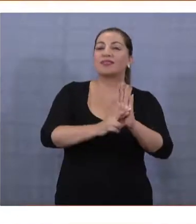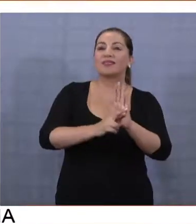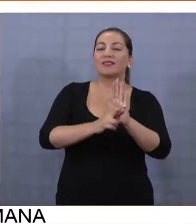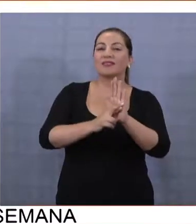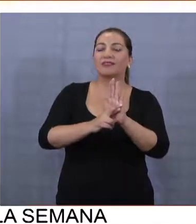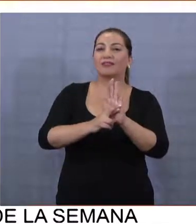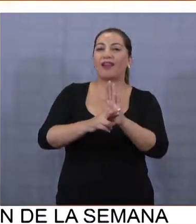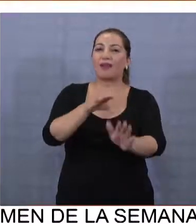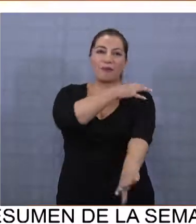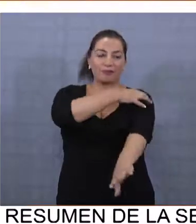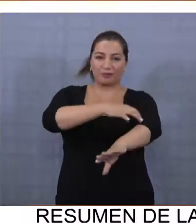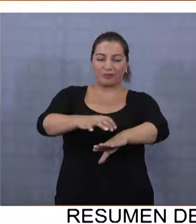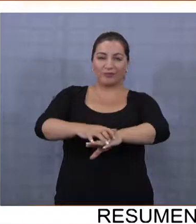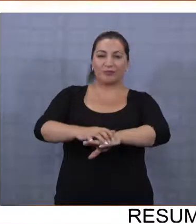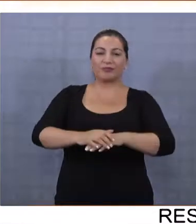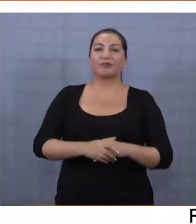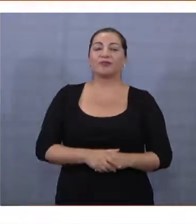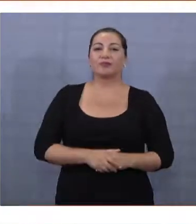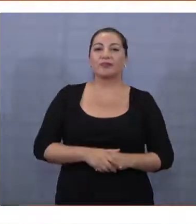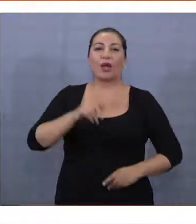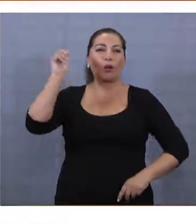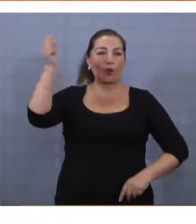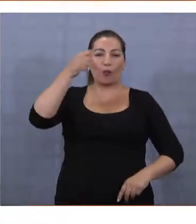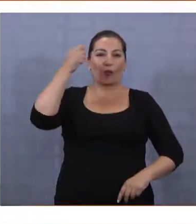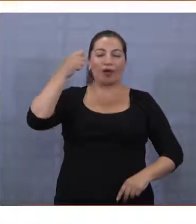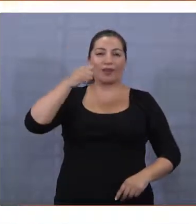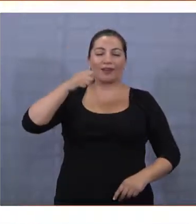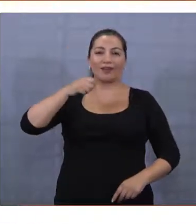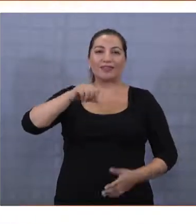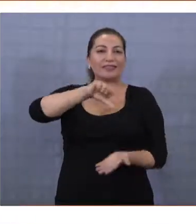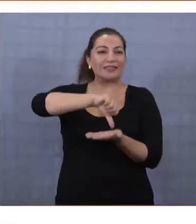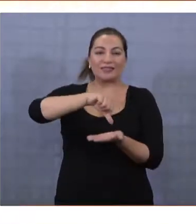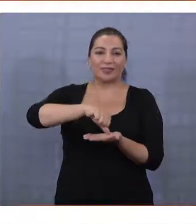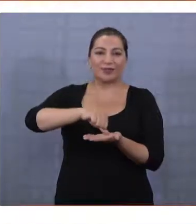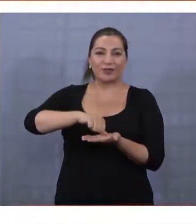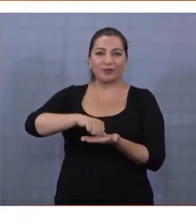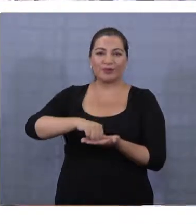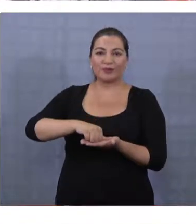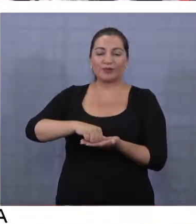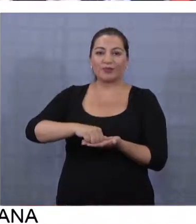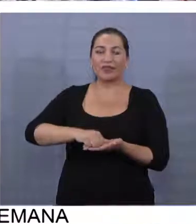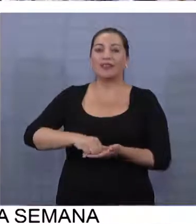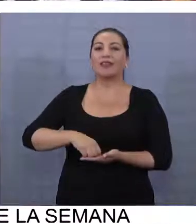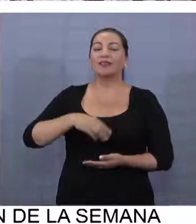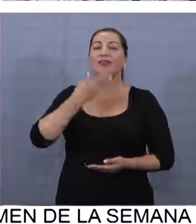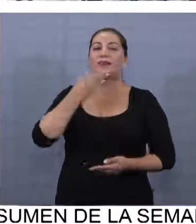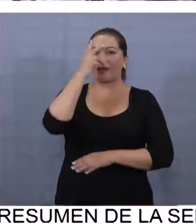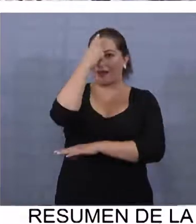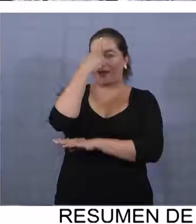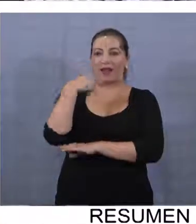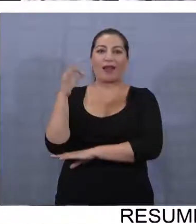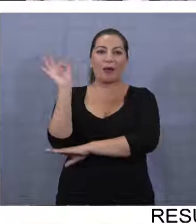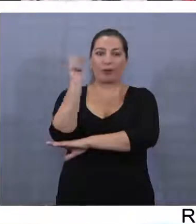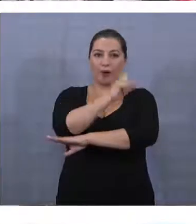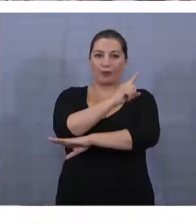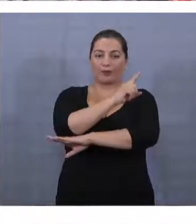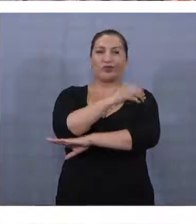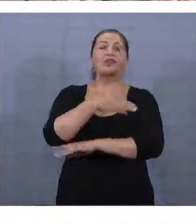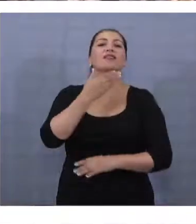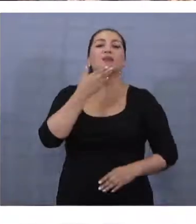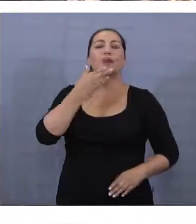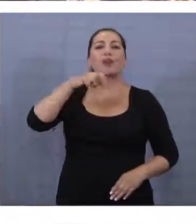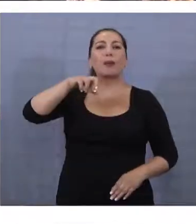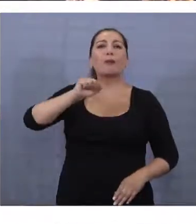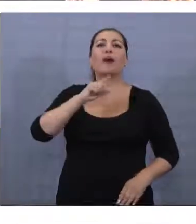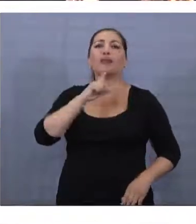zona del país. Andamos ahora con cuadros de Cueca, de Zona Central, también andamos con uno de Rapanui, otro de Patagones que también